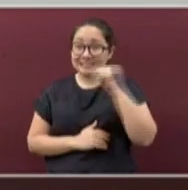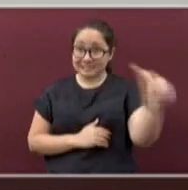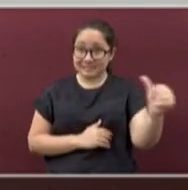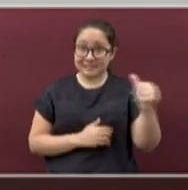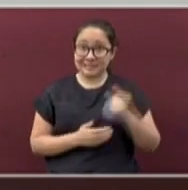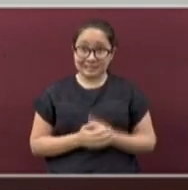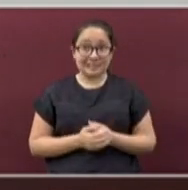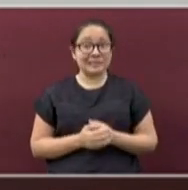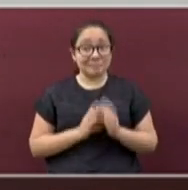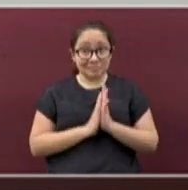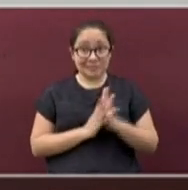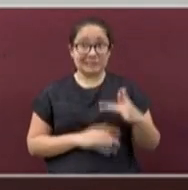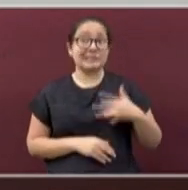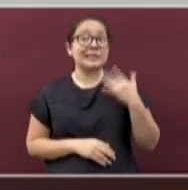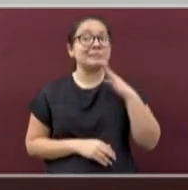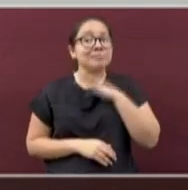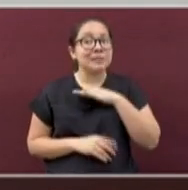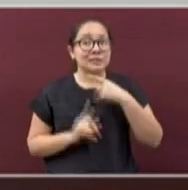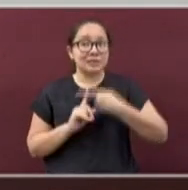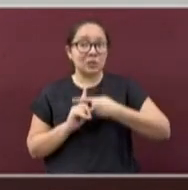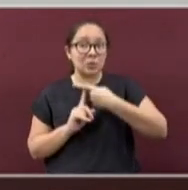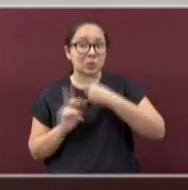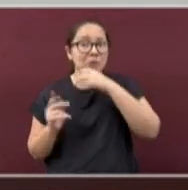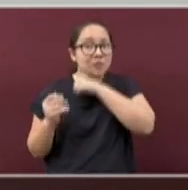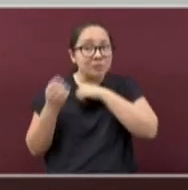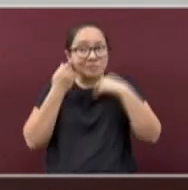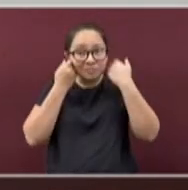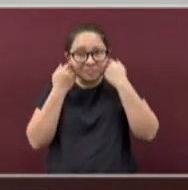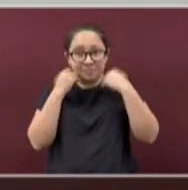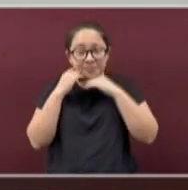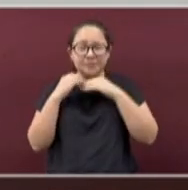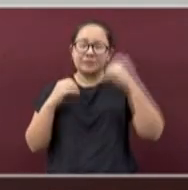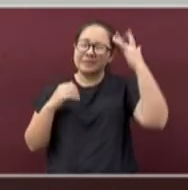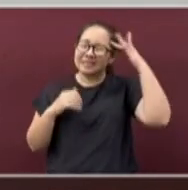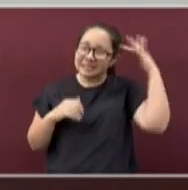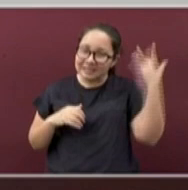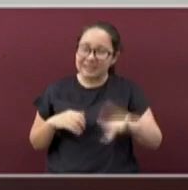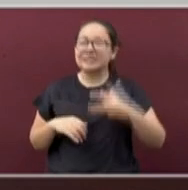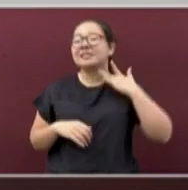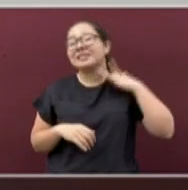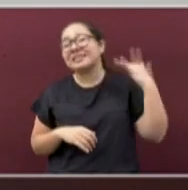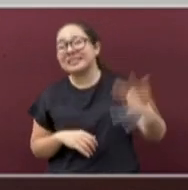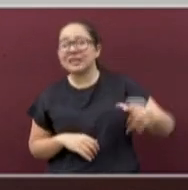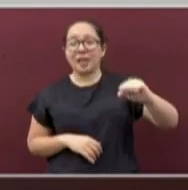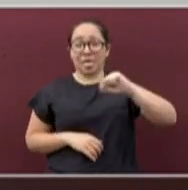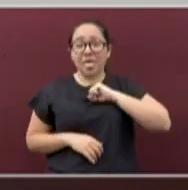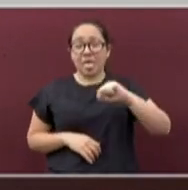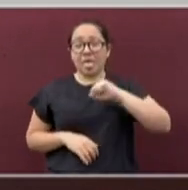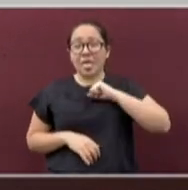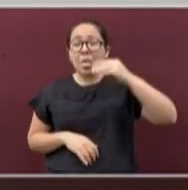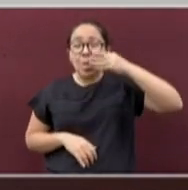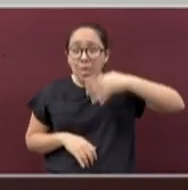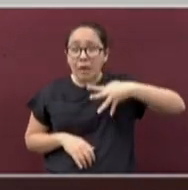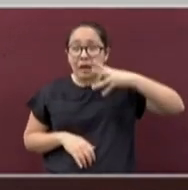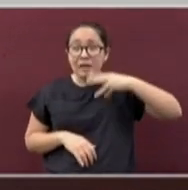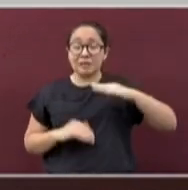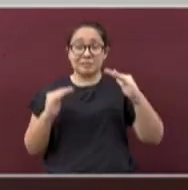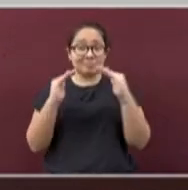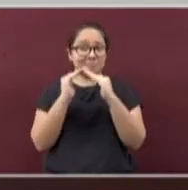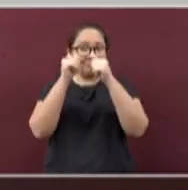síntomas como fiebre, dolor de cabeza, garganta, tos y escurrimiento nasal.